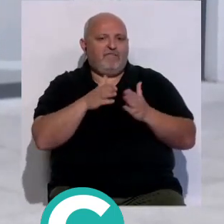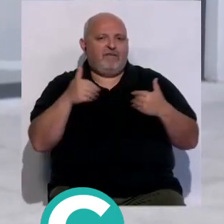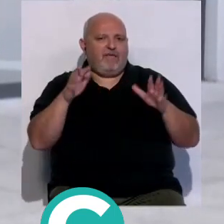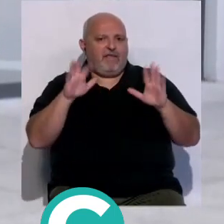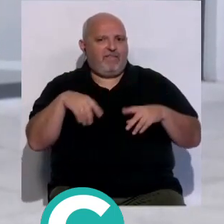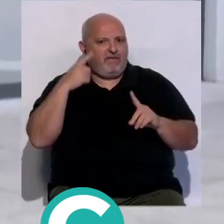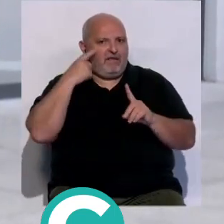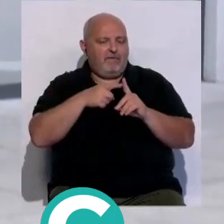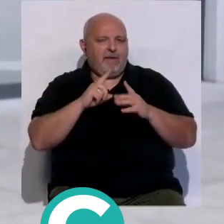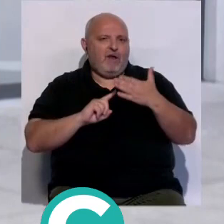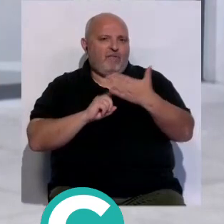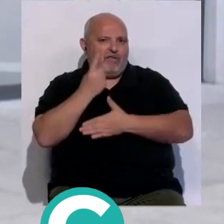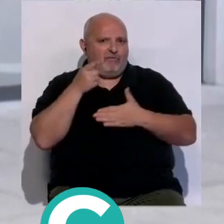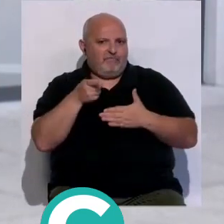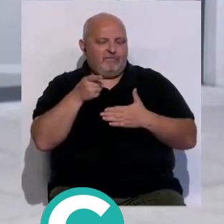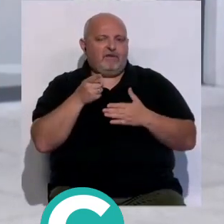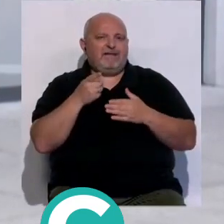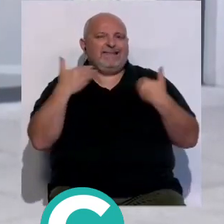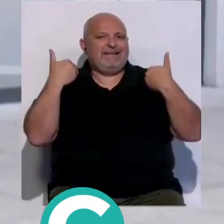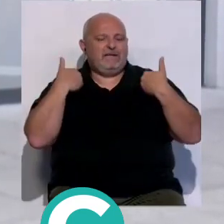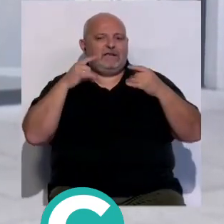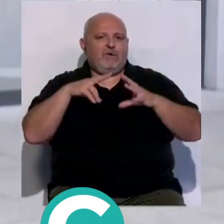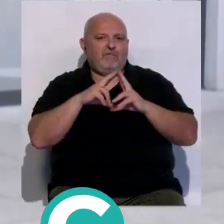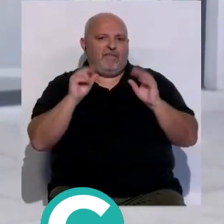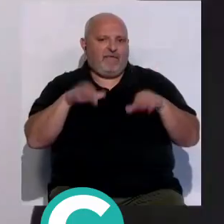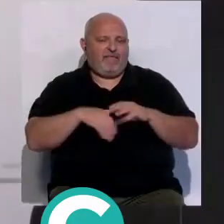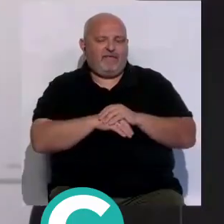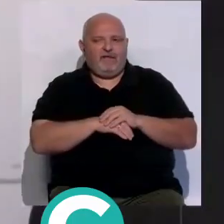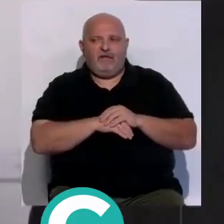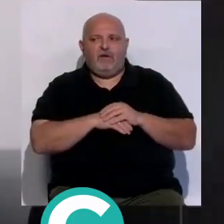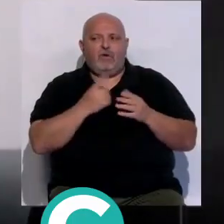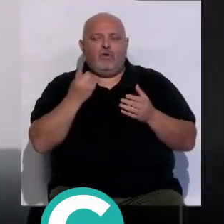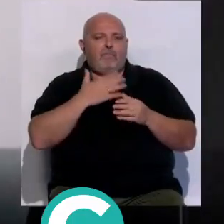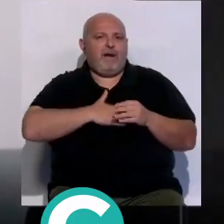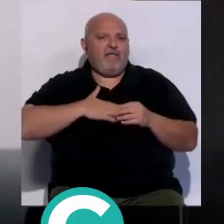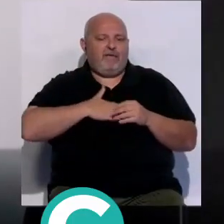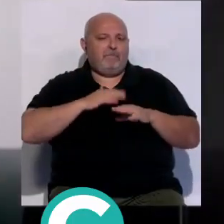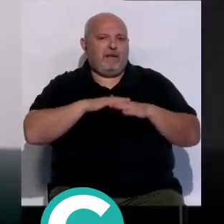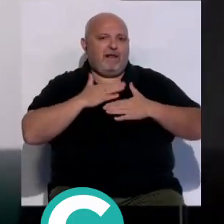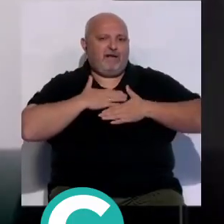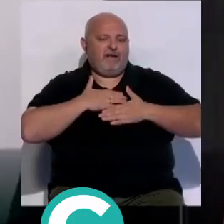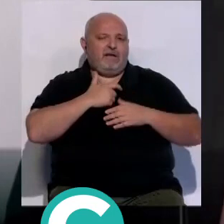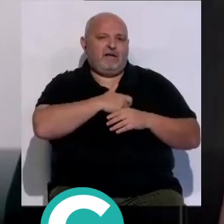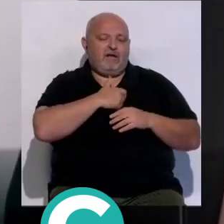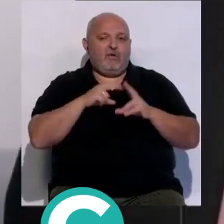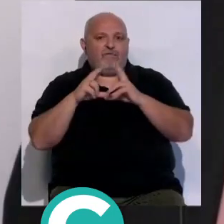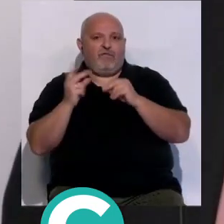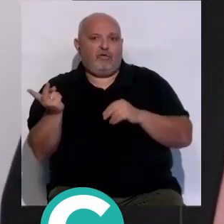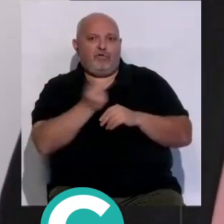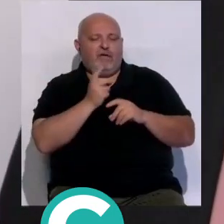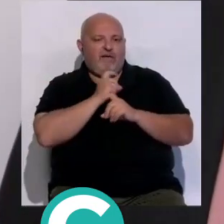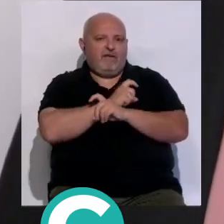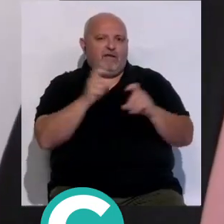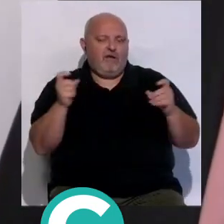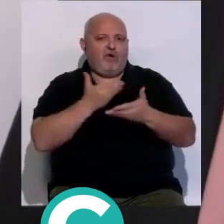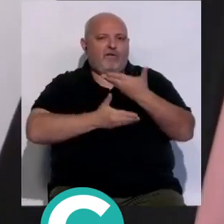de Cádiz, en este caso para la innovación de la mano de la Universidad de Cádiz. Es un placer, tanto para Navantia como para la Universidad, anunciar